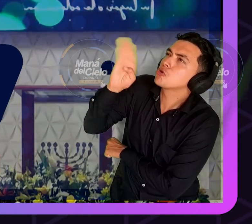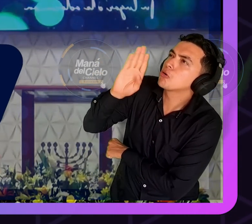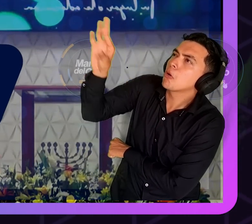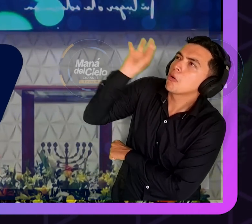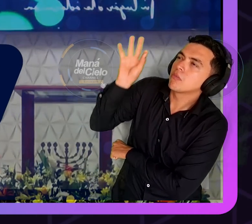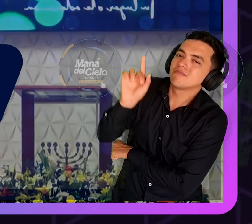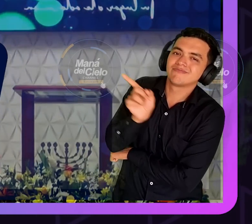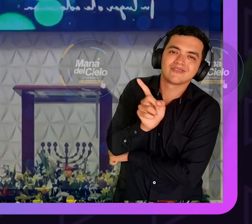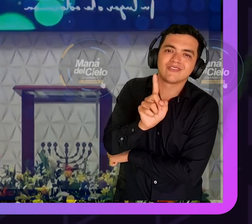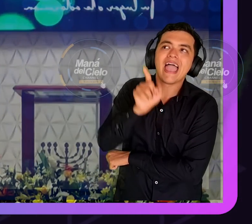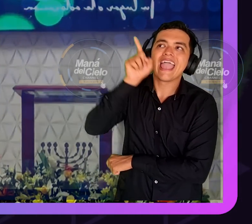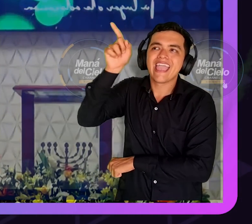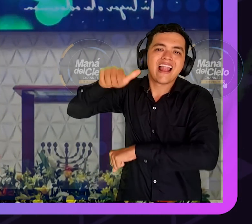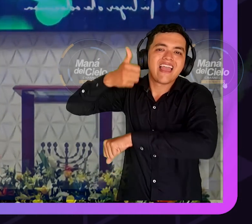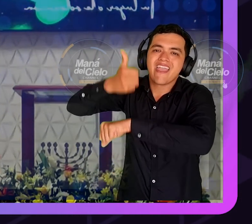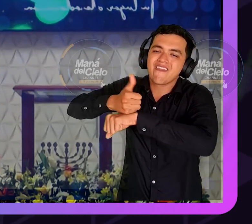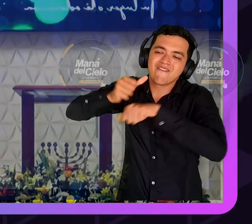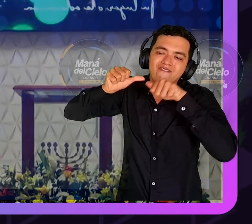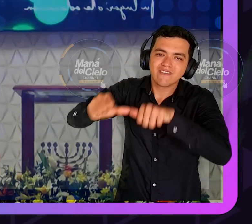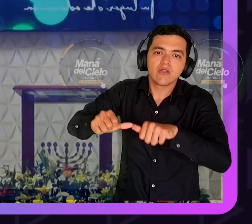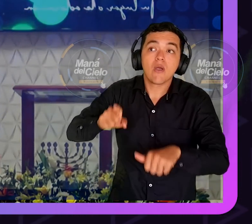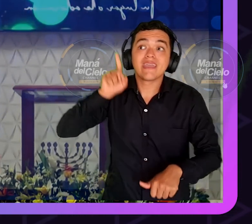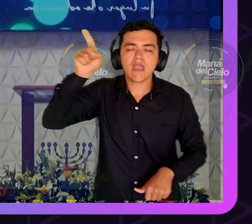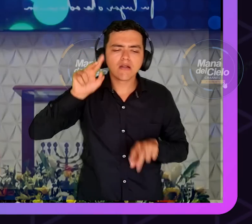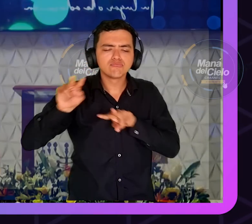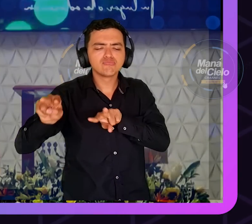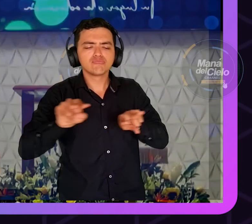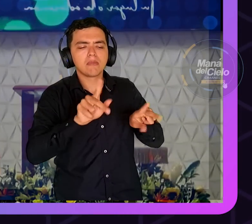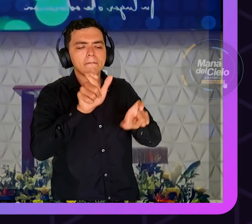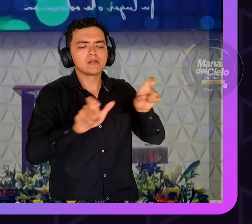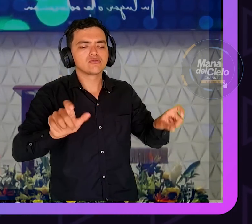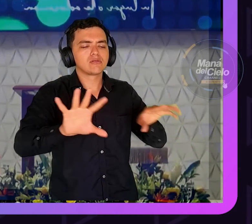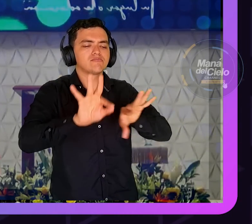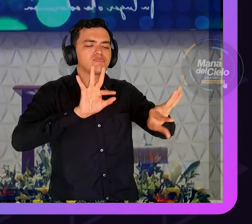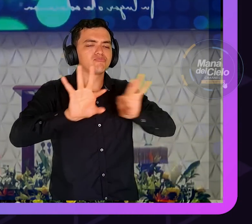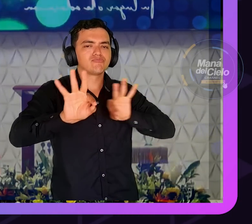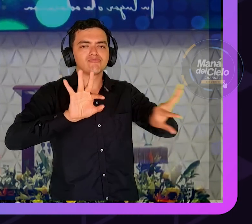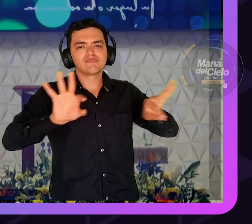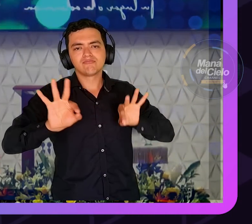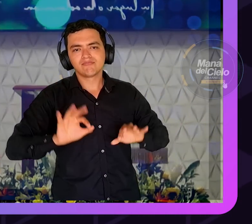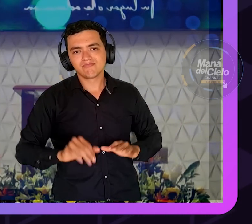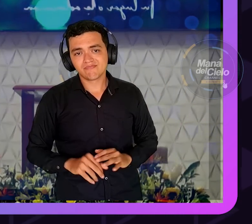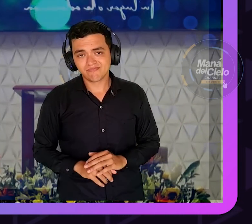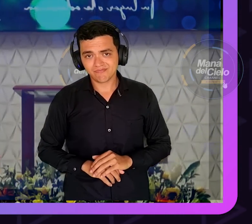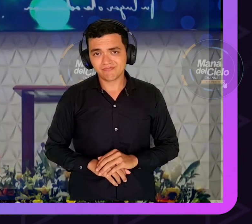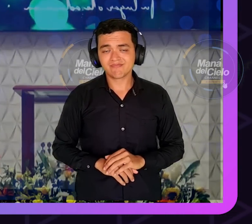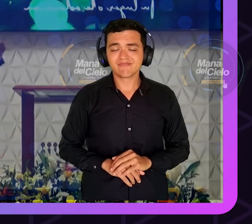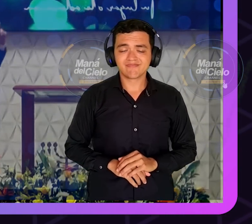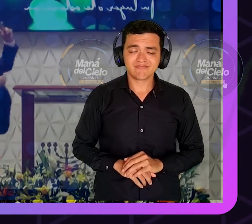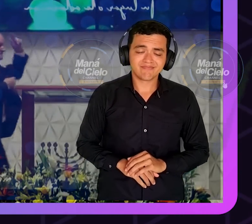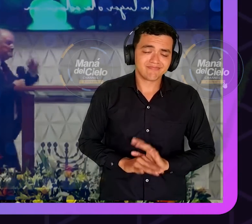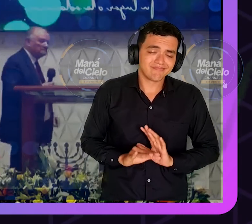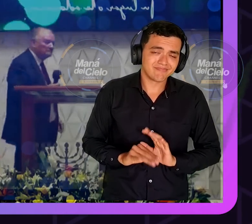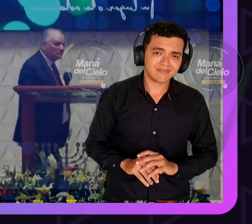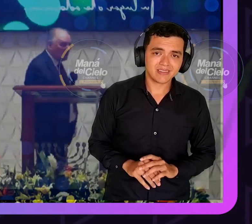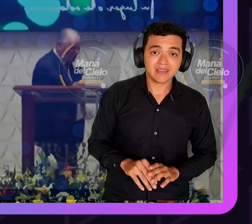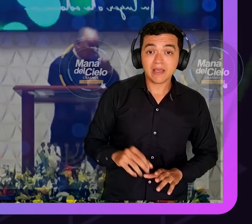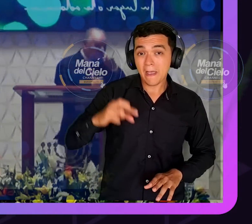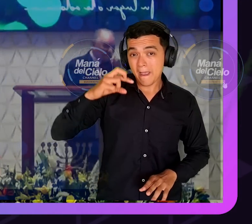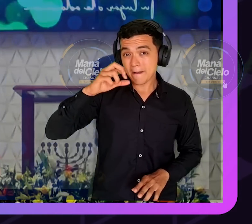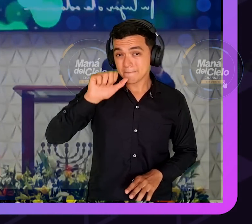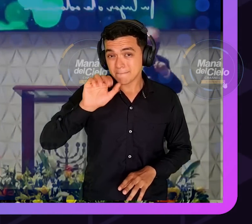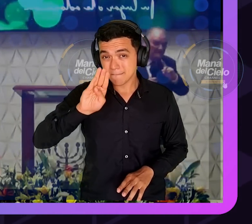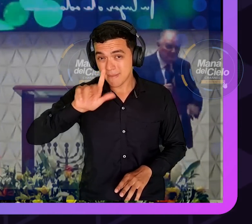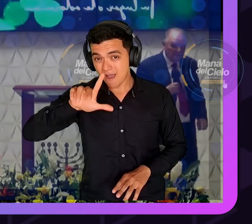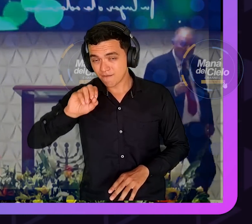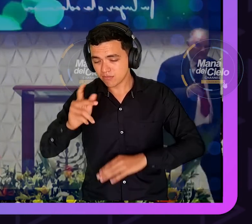porque el cristiano bíblico dice el morir es ganancia y dice es mejor estar muerto que quedarse aquí eso es lo que dice